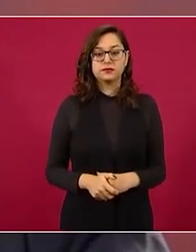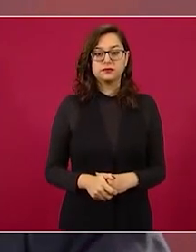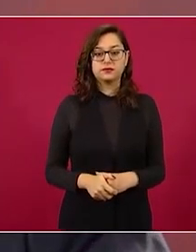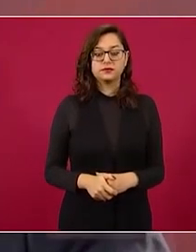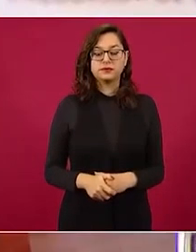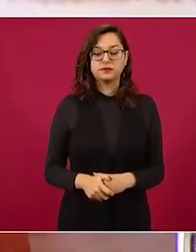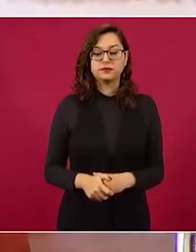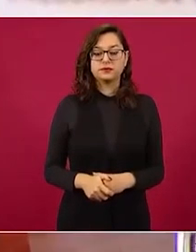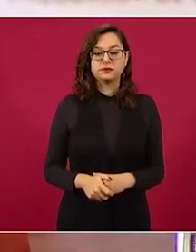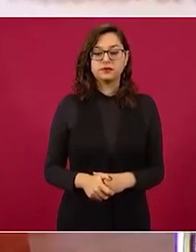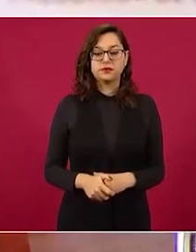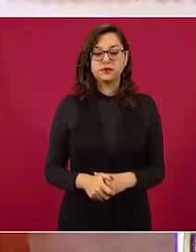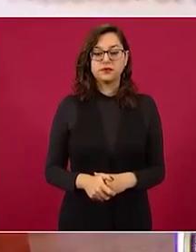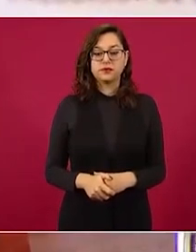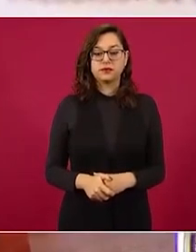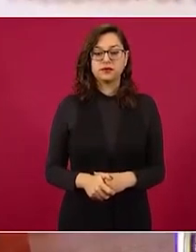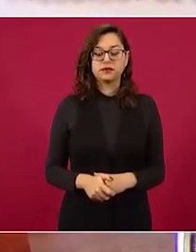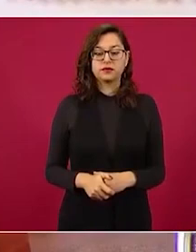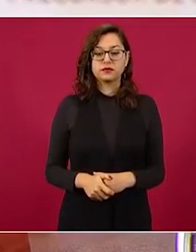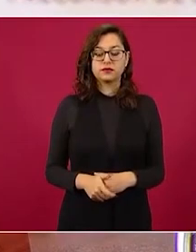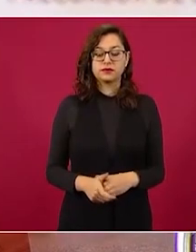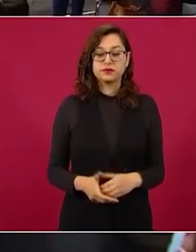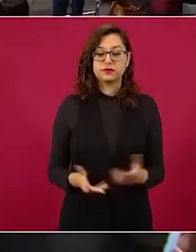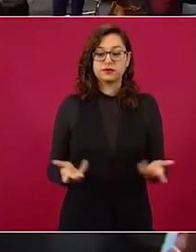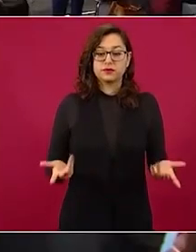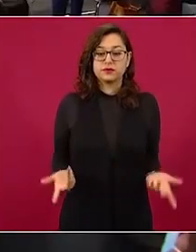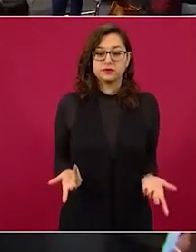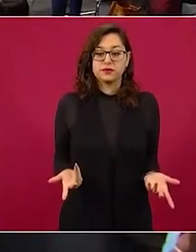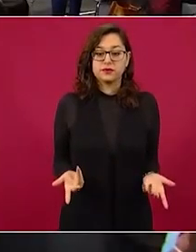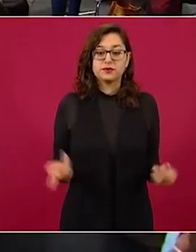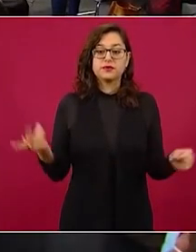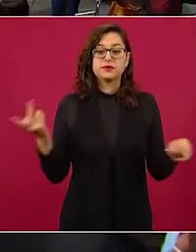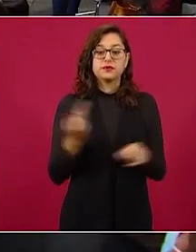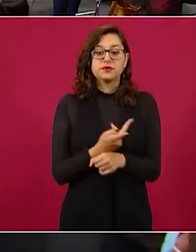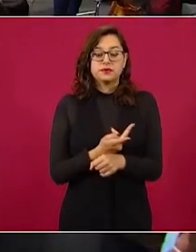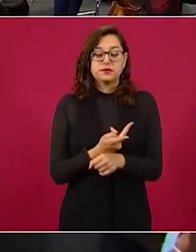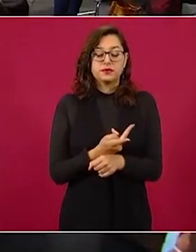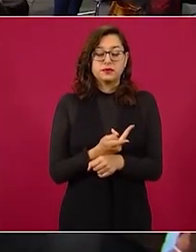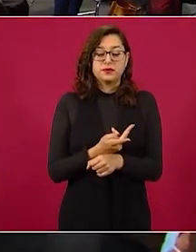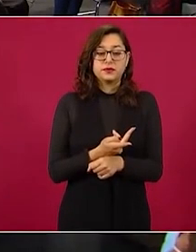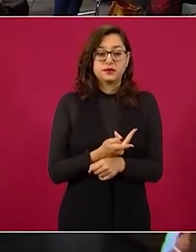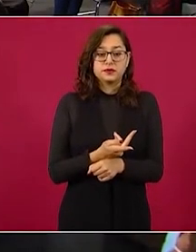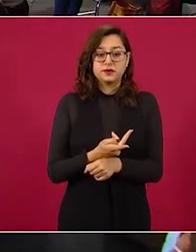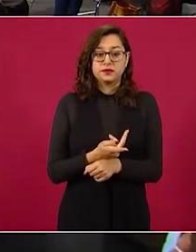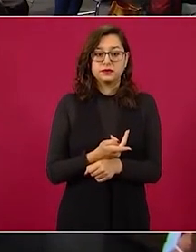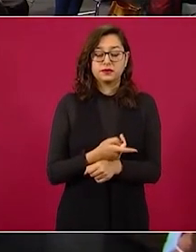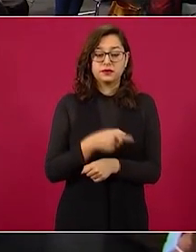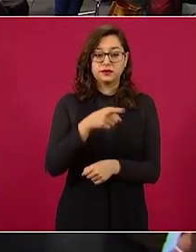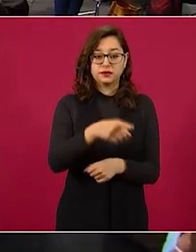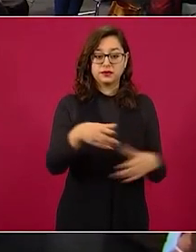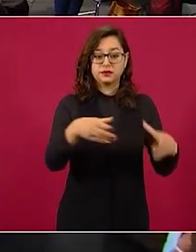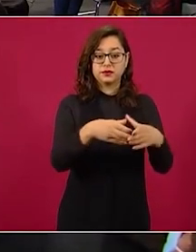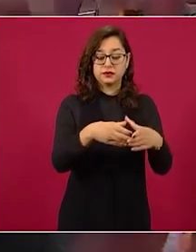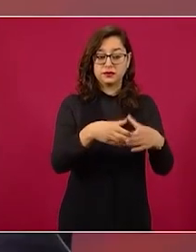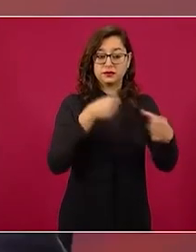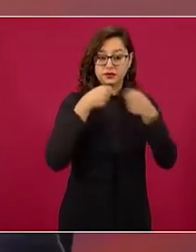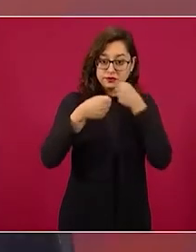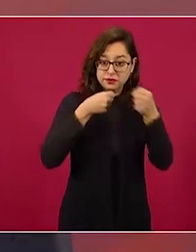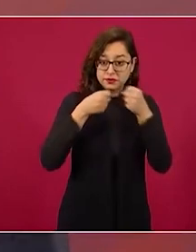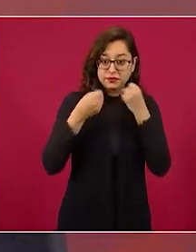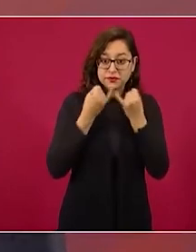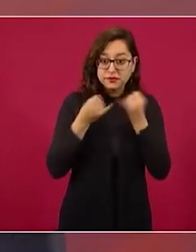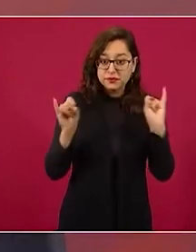porque están representando a intereses